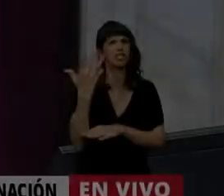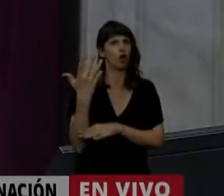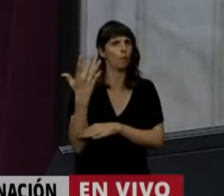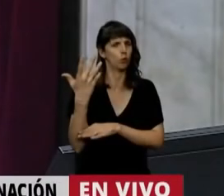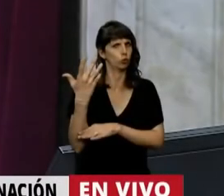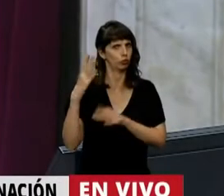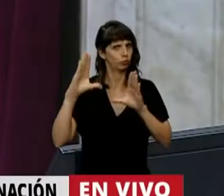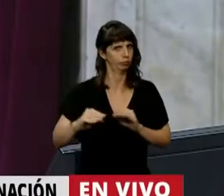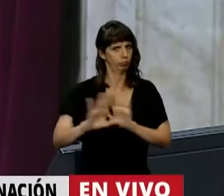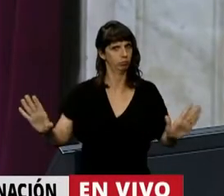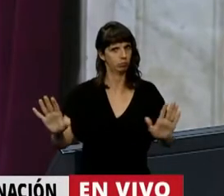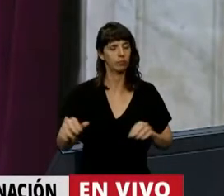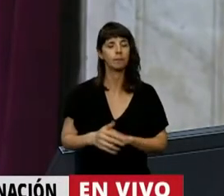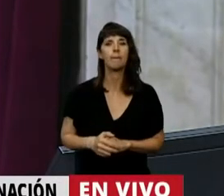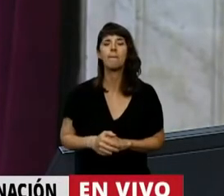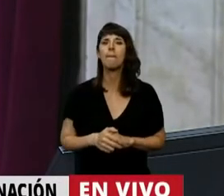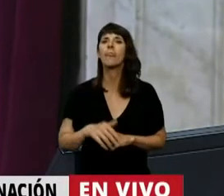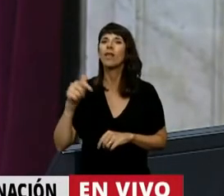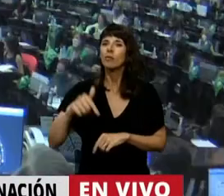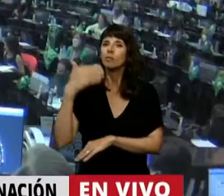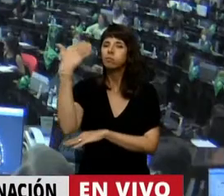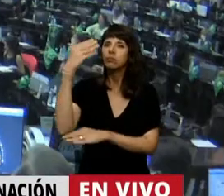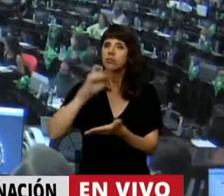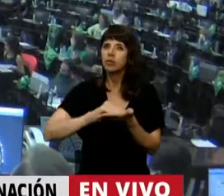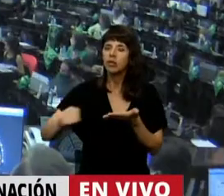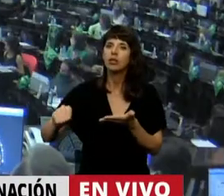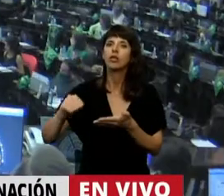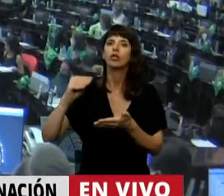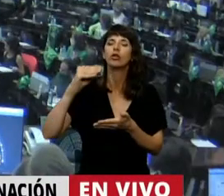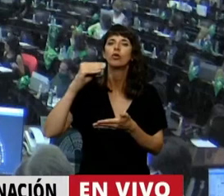En el uso de la palabra la diputada Carolina Jutrovic.